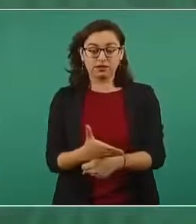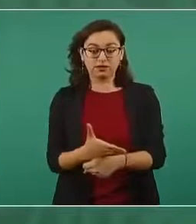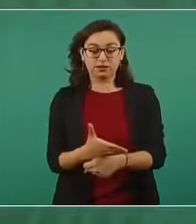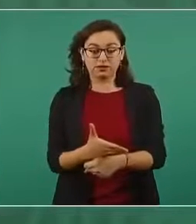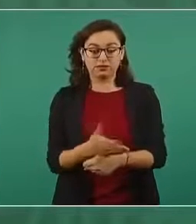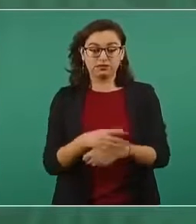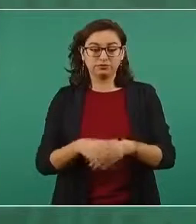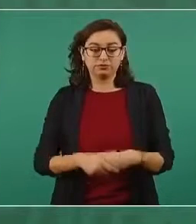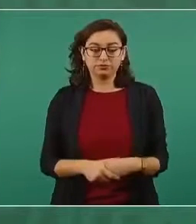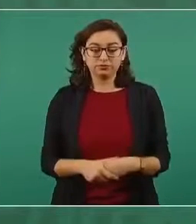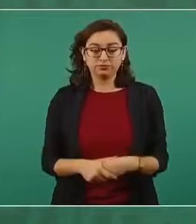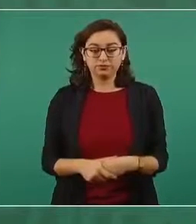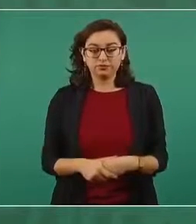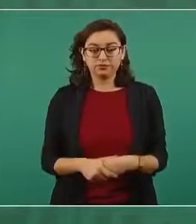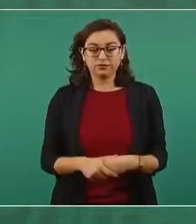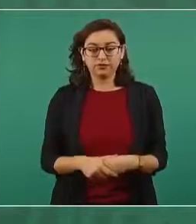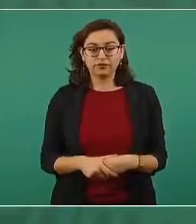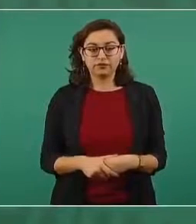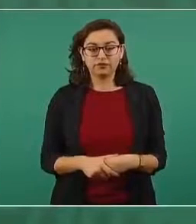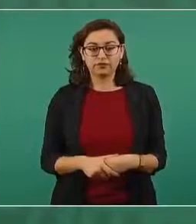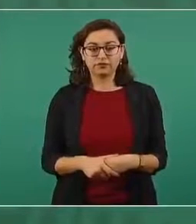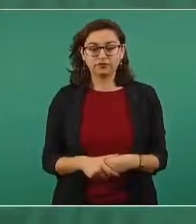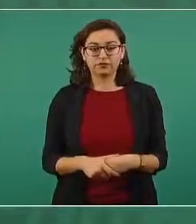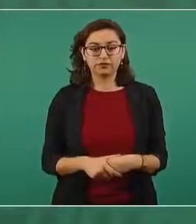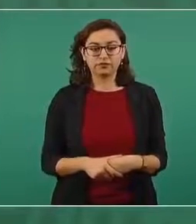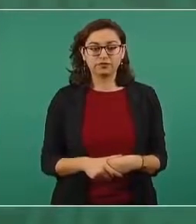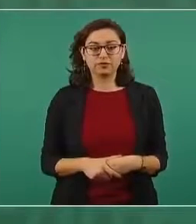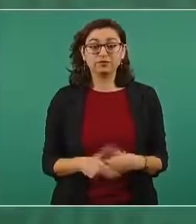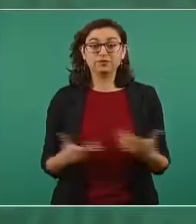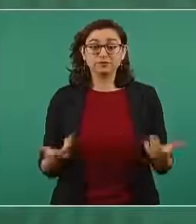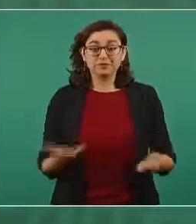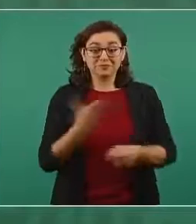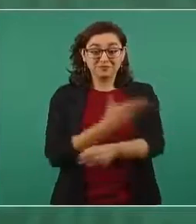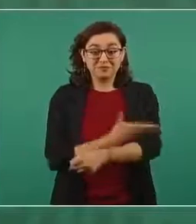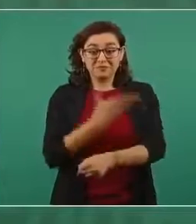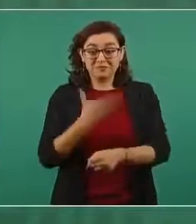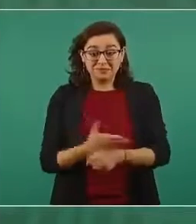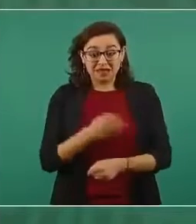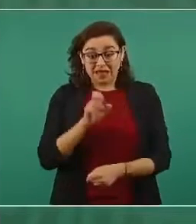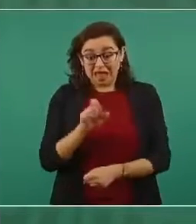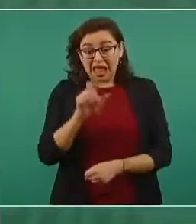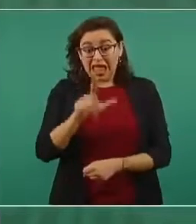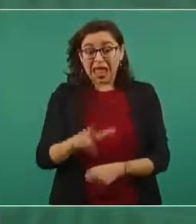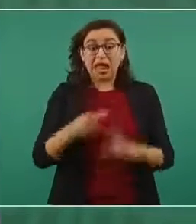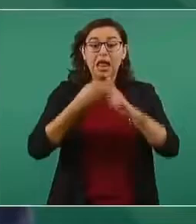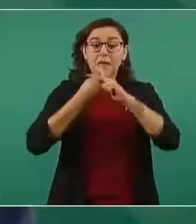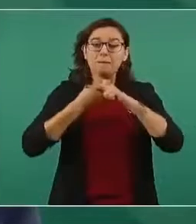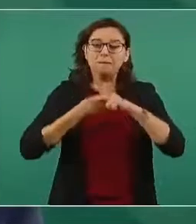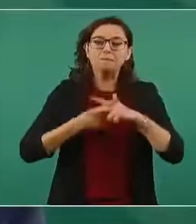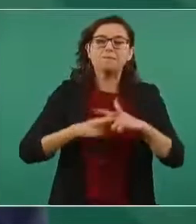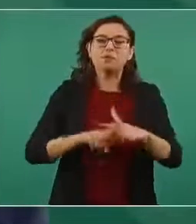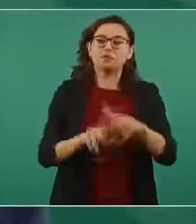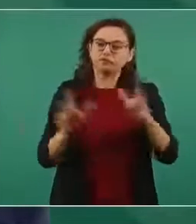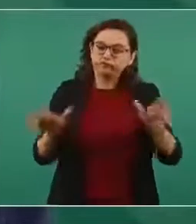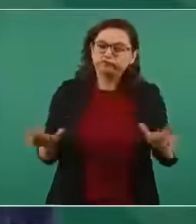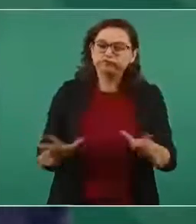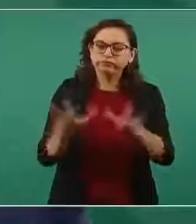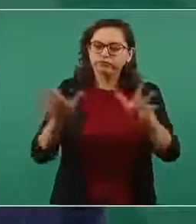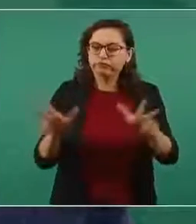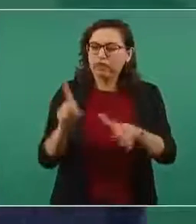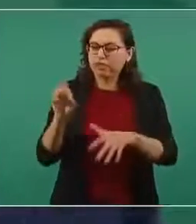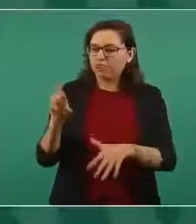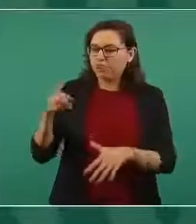el presidente Madero, el apóstol de nuestra democracia. Entonces, los